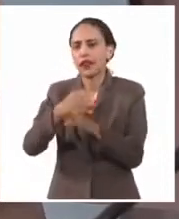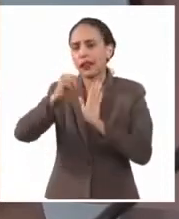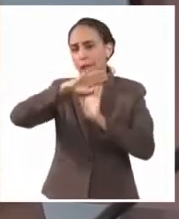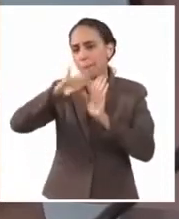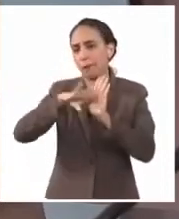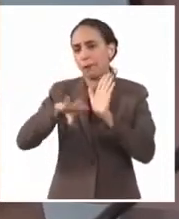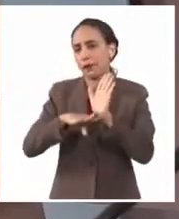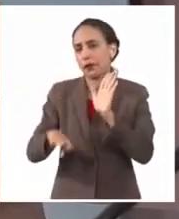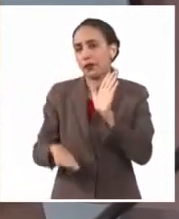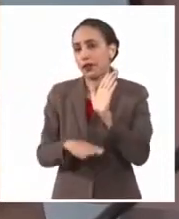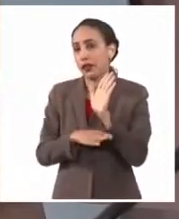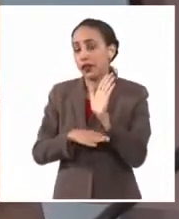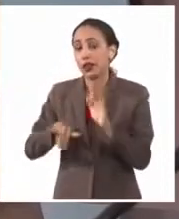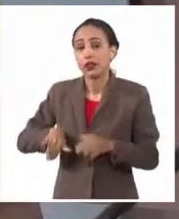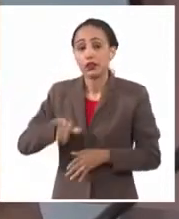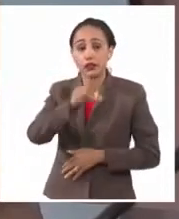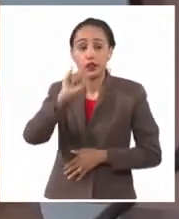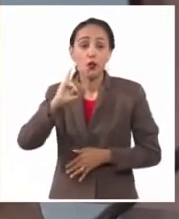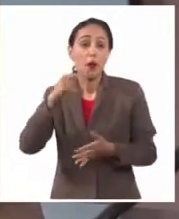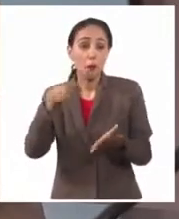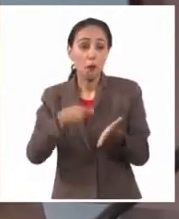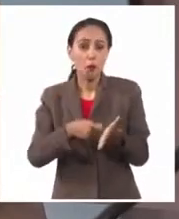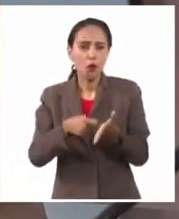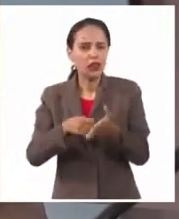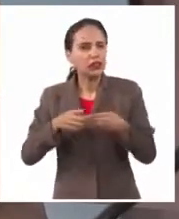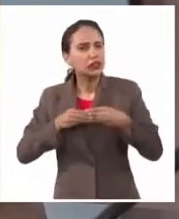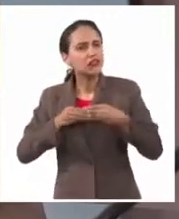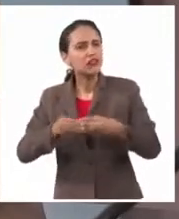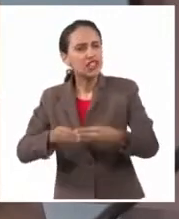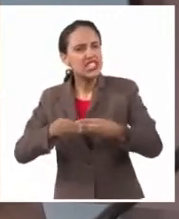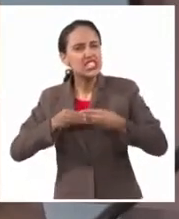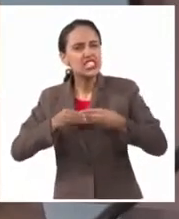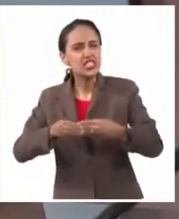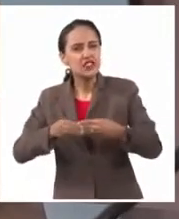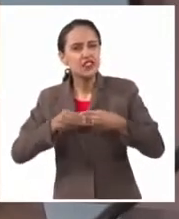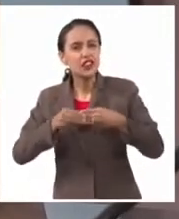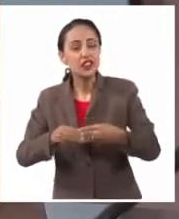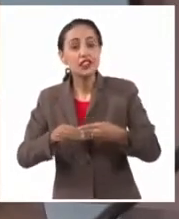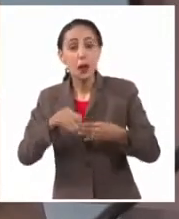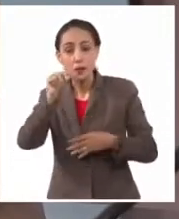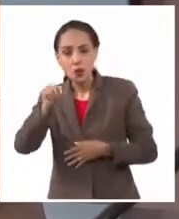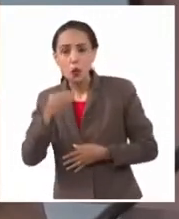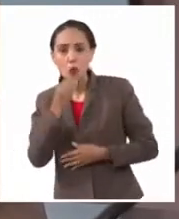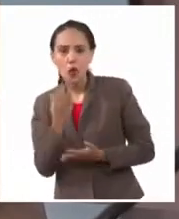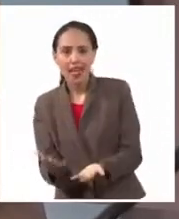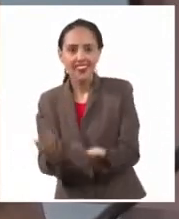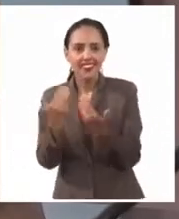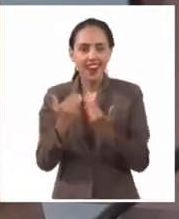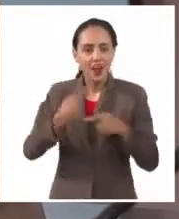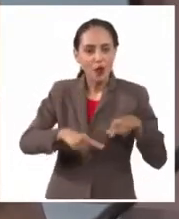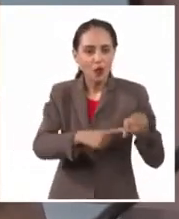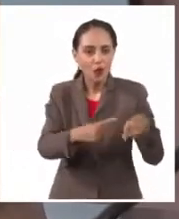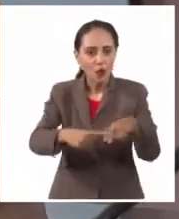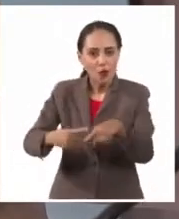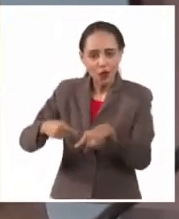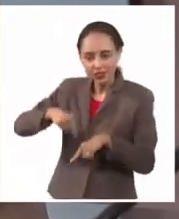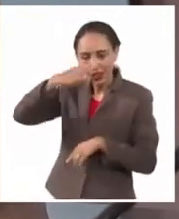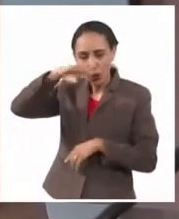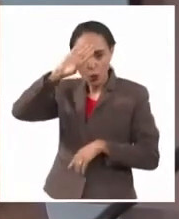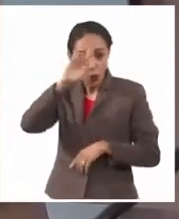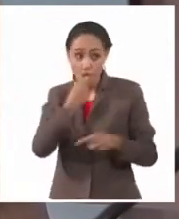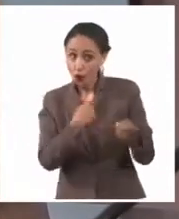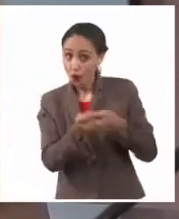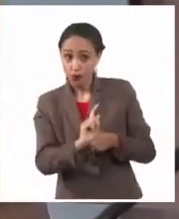de carácter aduanales y arancelarios que flexibilizan la importación no comercial por